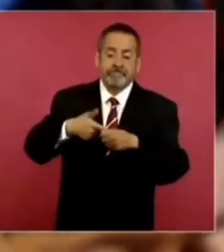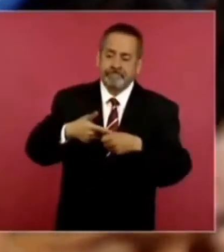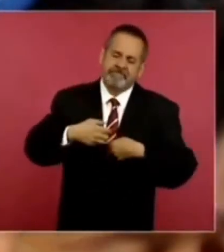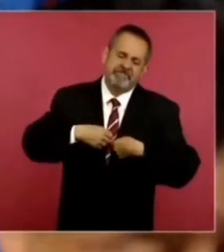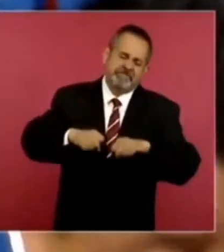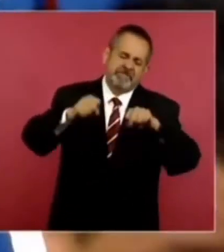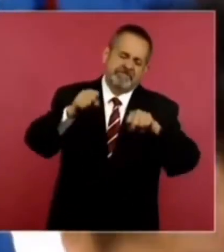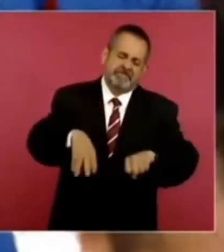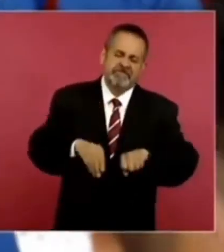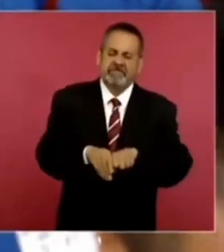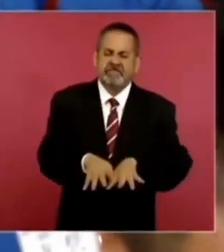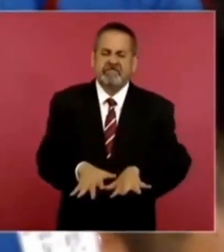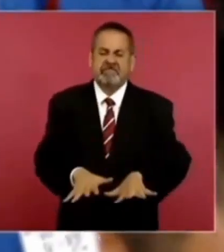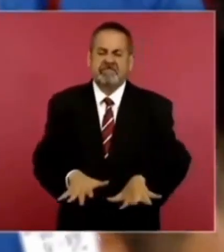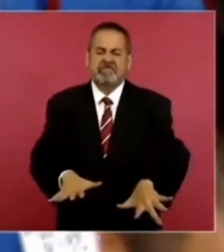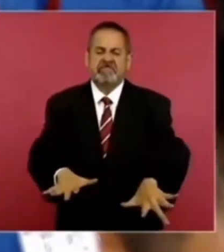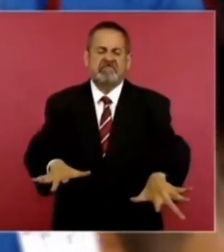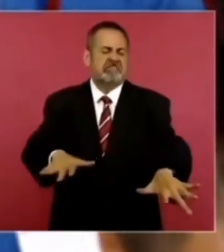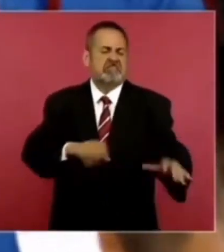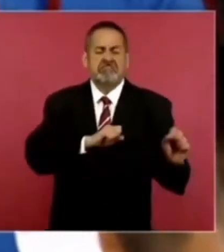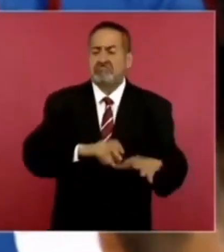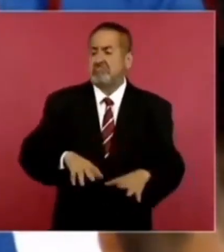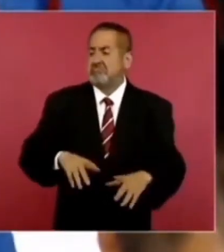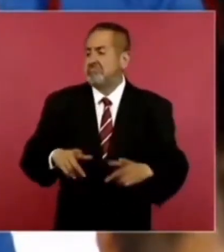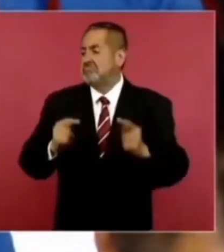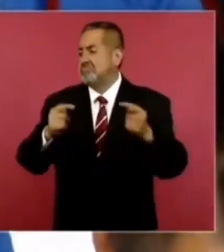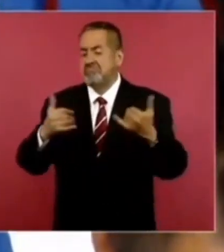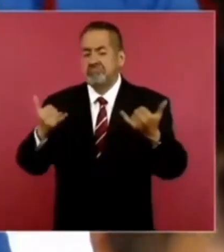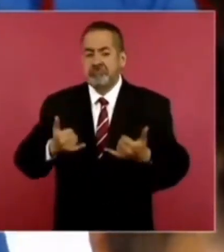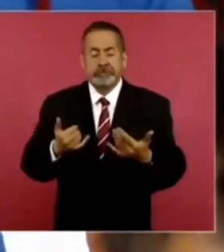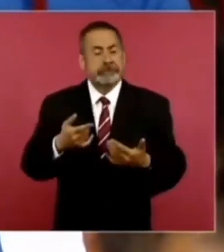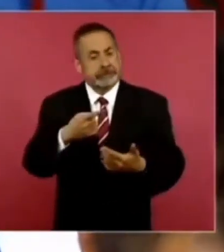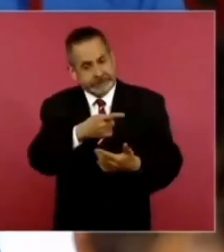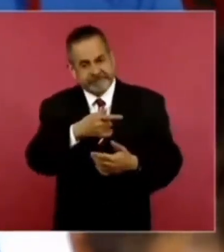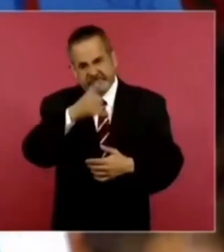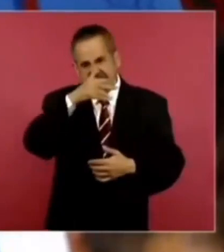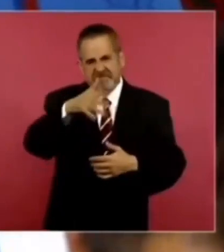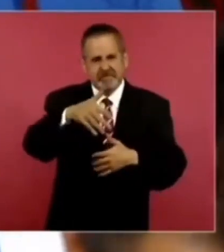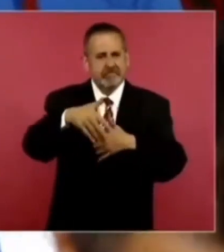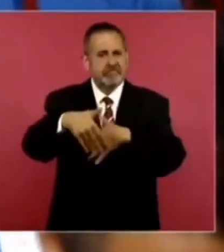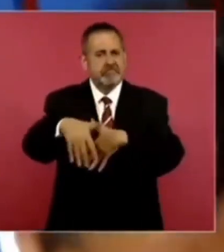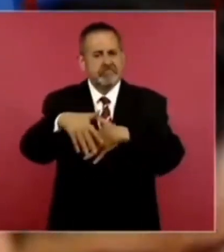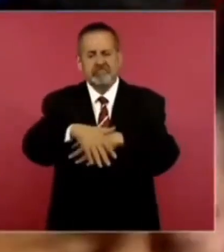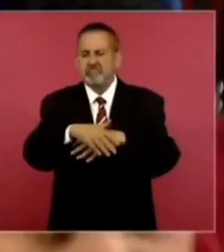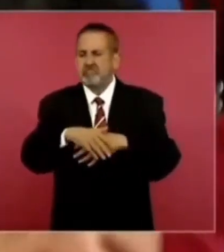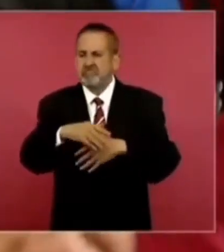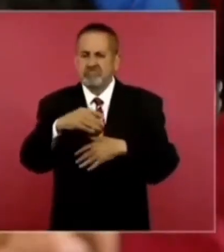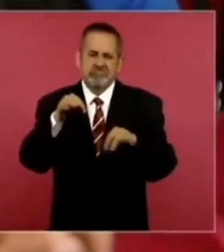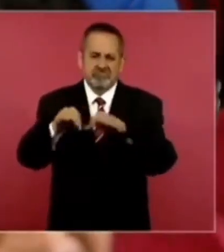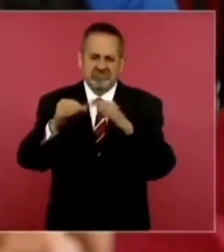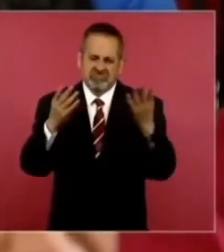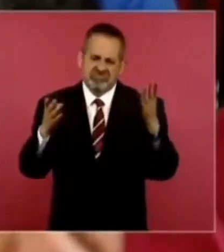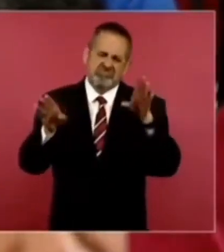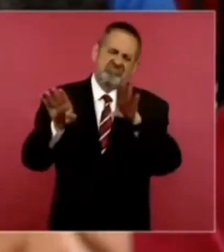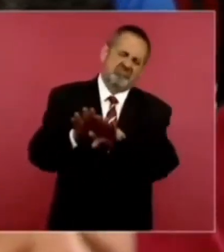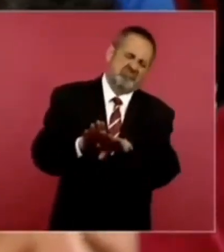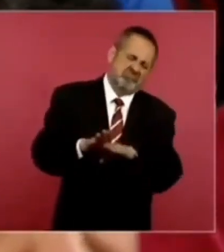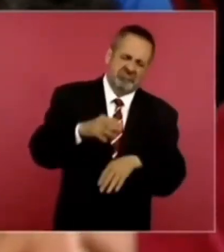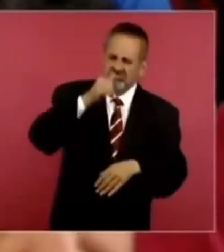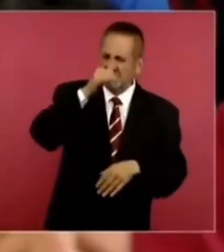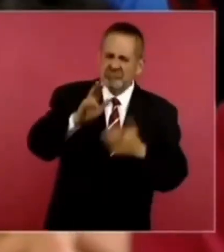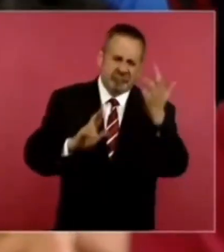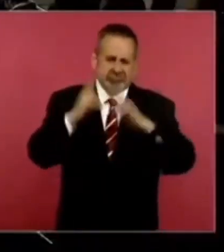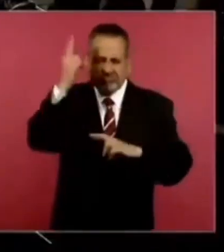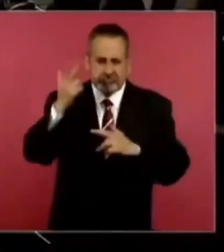caminos rurales y un paro laboral que realizaron el sábado? ¿Qué tiene, qué